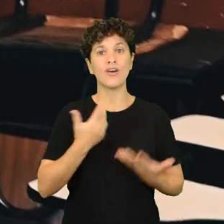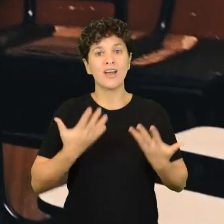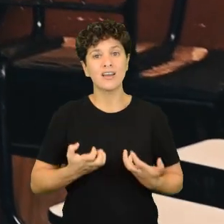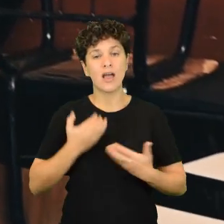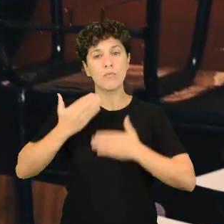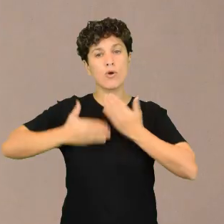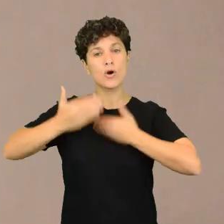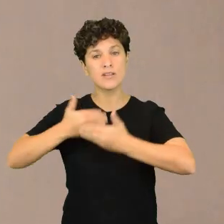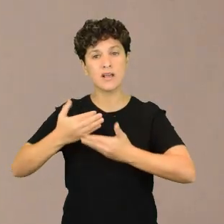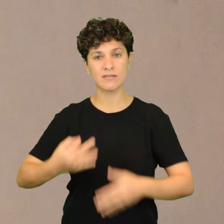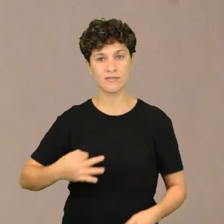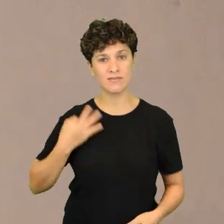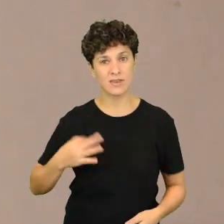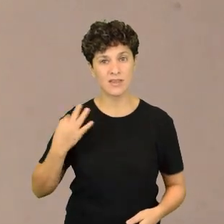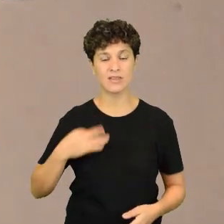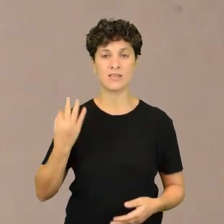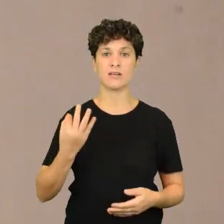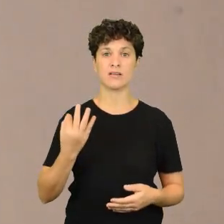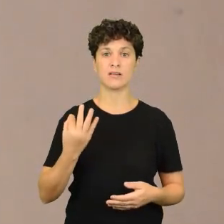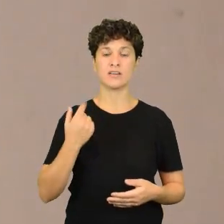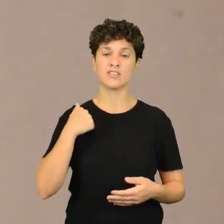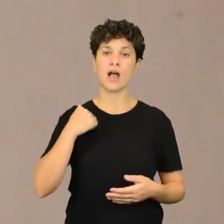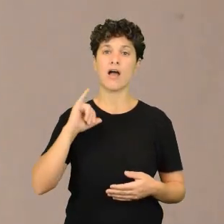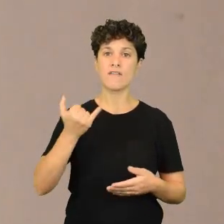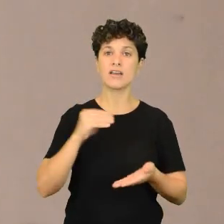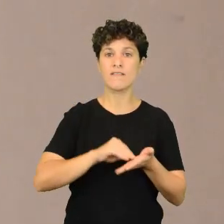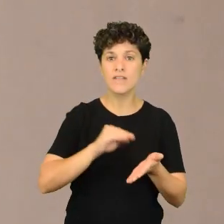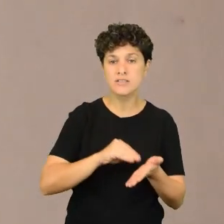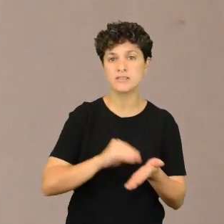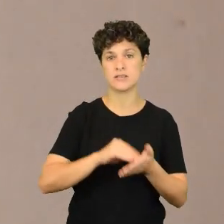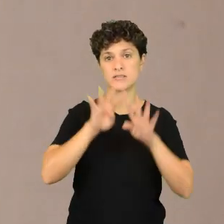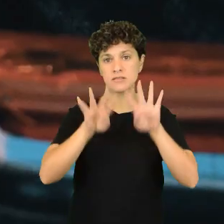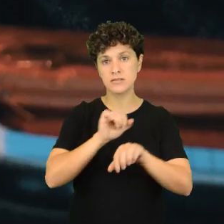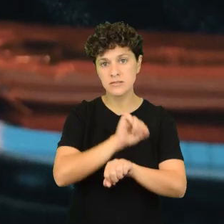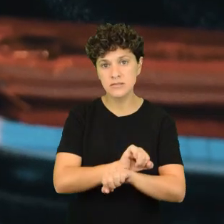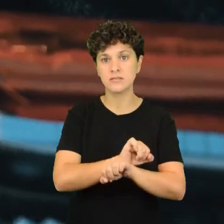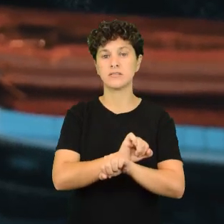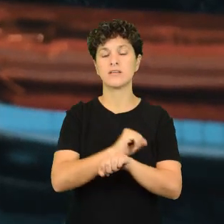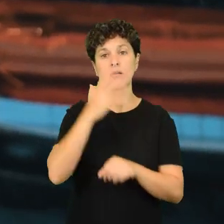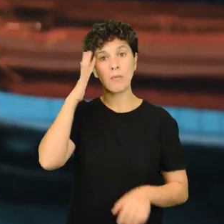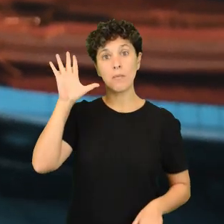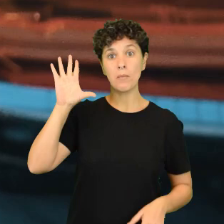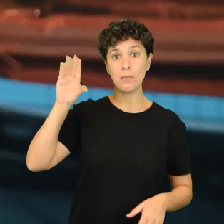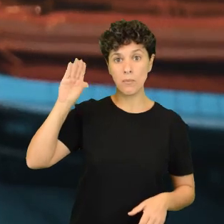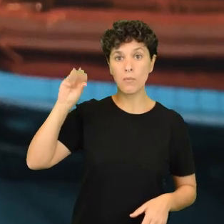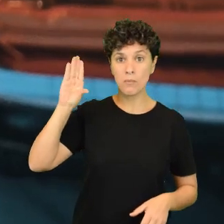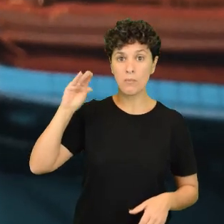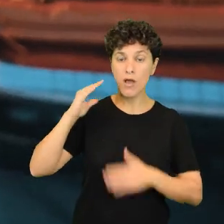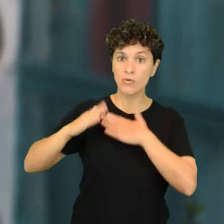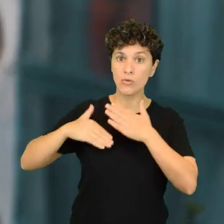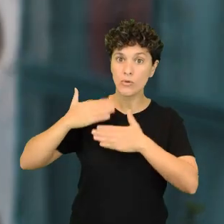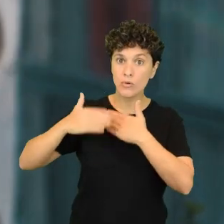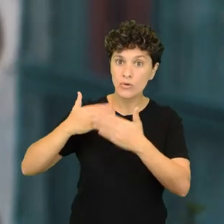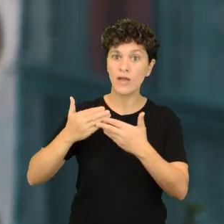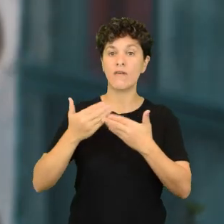progresar un poco en la vida. Después de tener varias, vamos a decir, la entrada sacando en la unidad. Era cuestión de madurar un poco de madurez en cierta